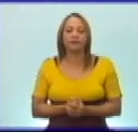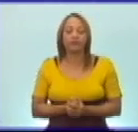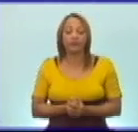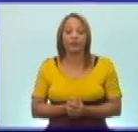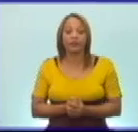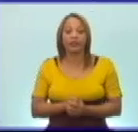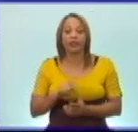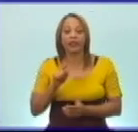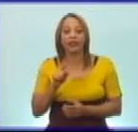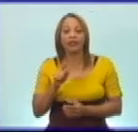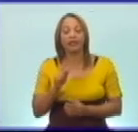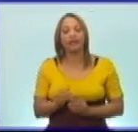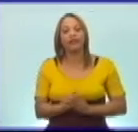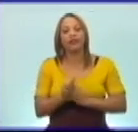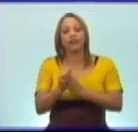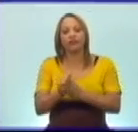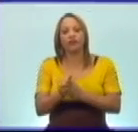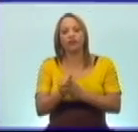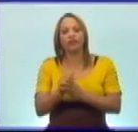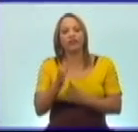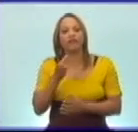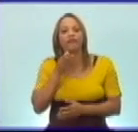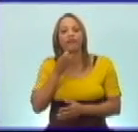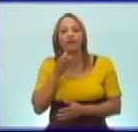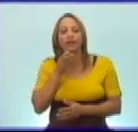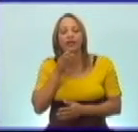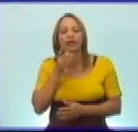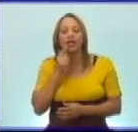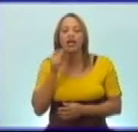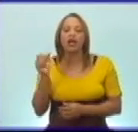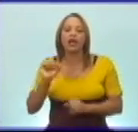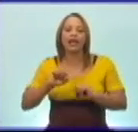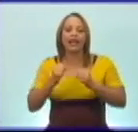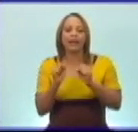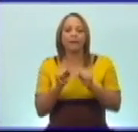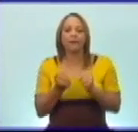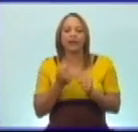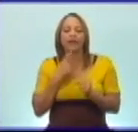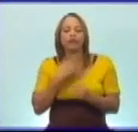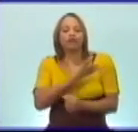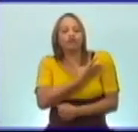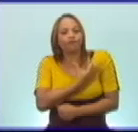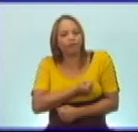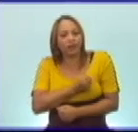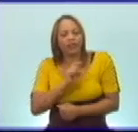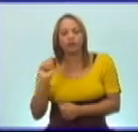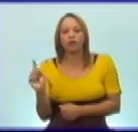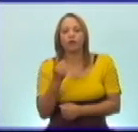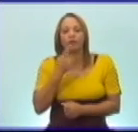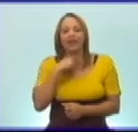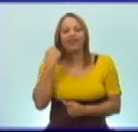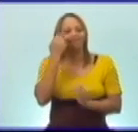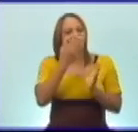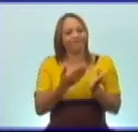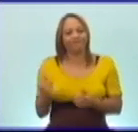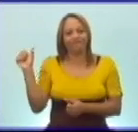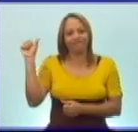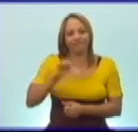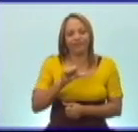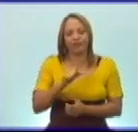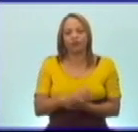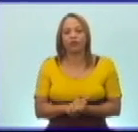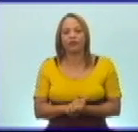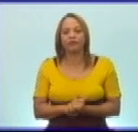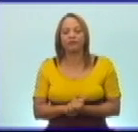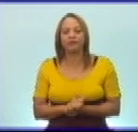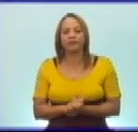acertada dirección de Fidel, el imperialismo sufría su primera derrota en América Latina.